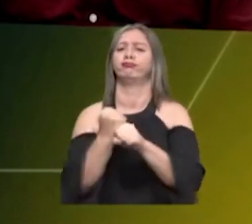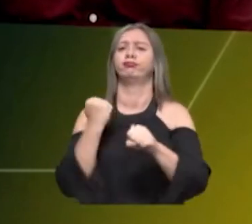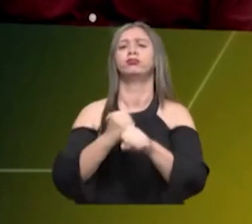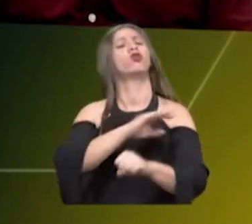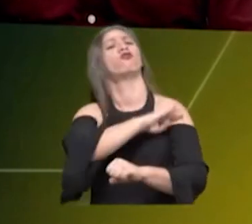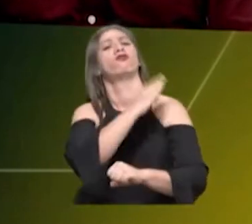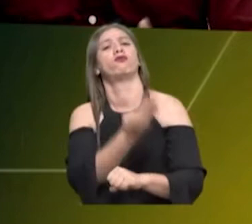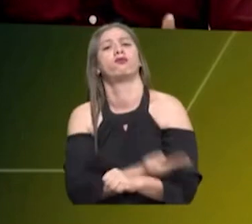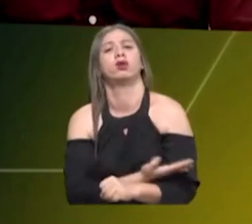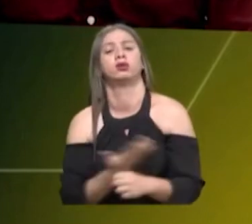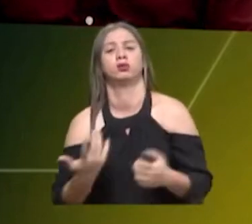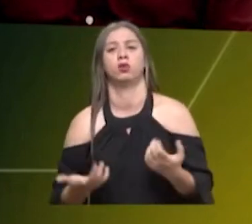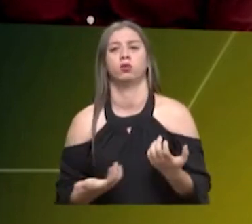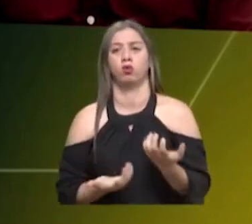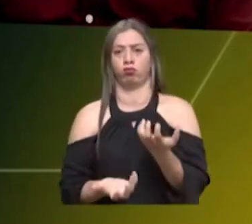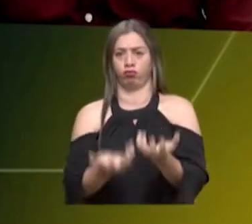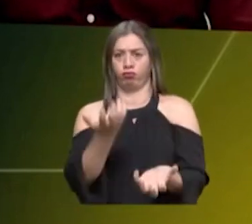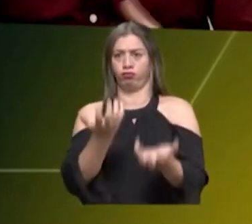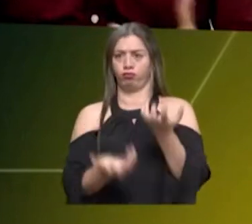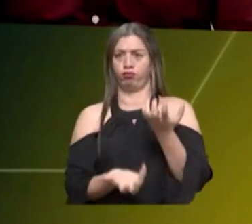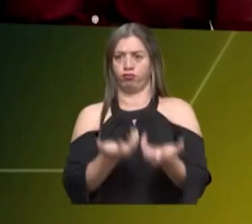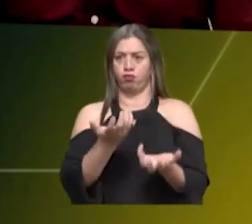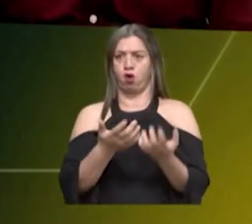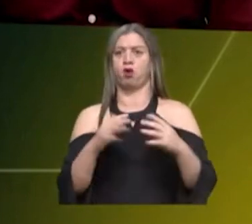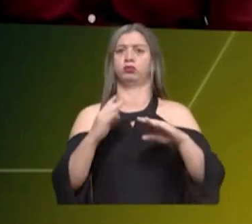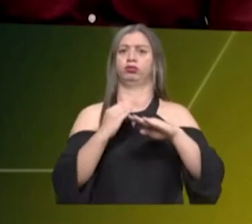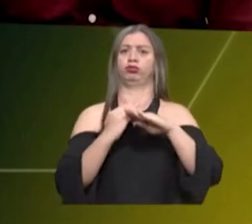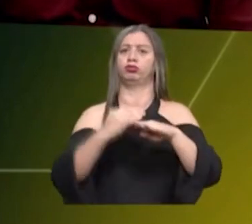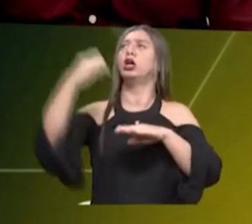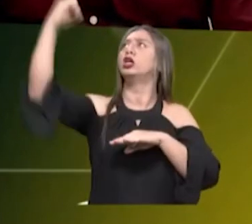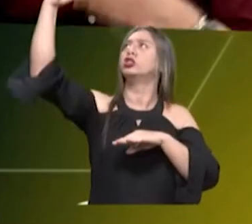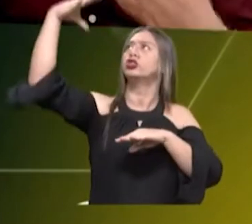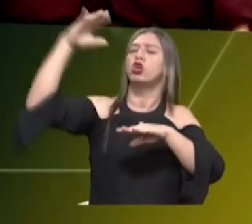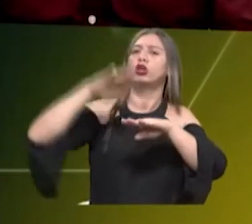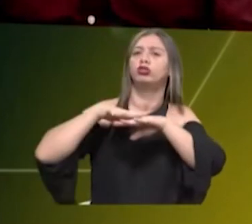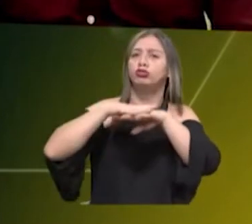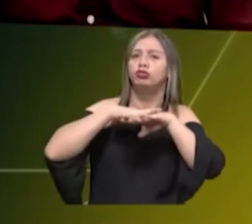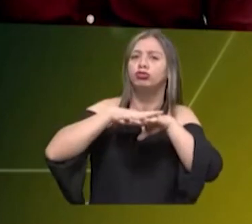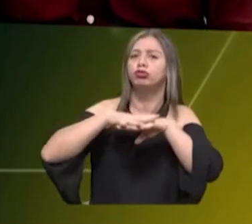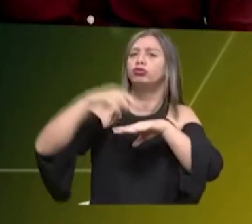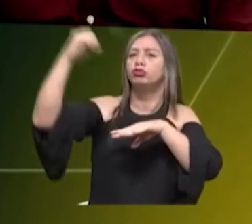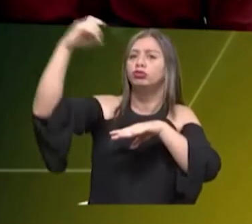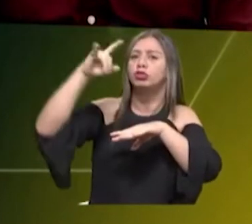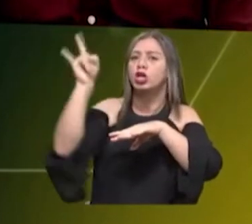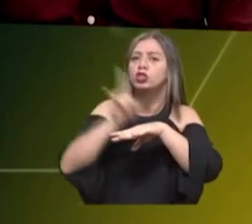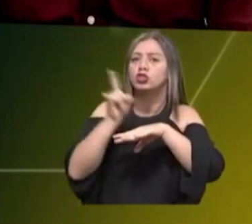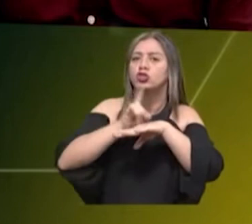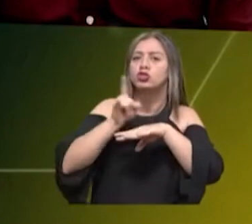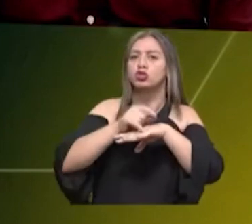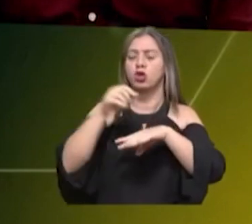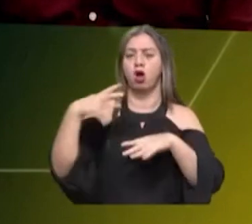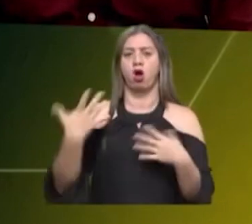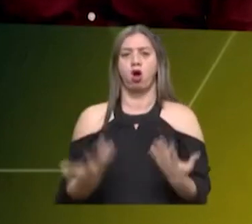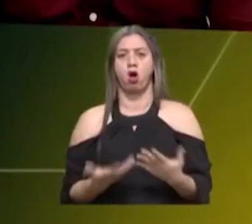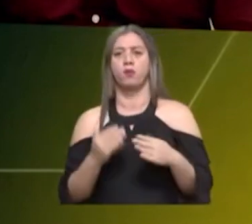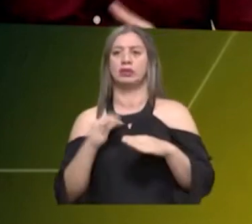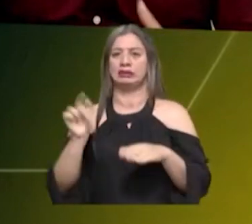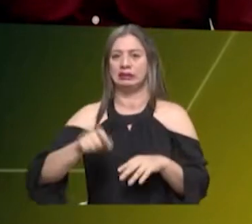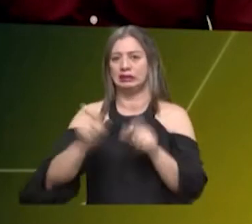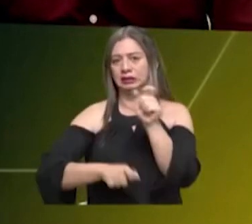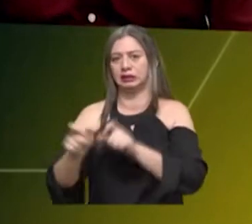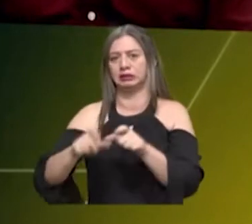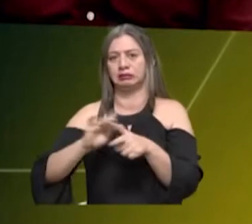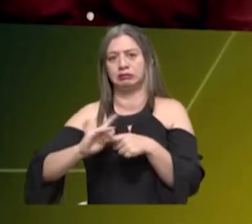tiene que ver con estufas ecoeficientes, paneles solares en zonas no interconectadas, donde mucha gente necesita esta intervención, también